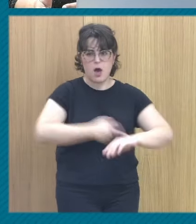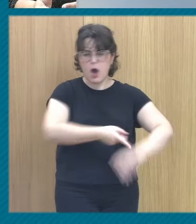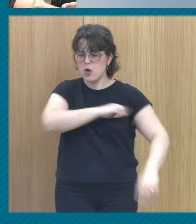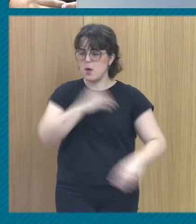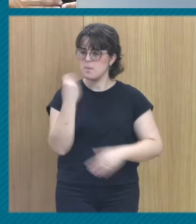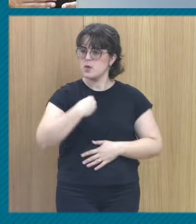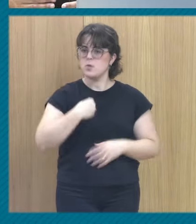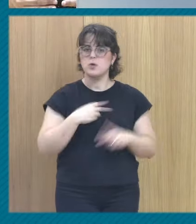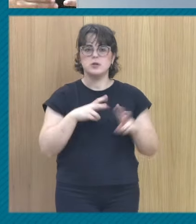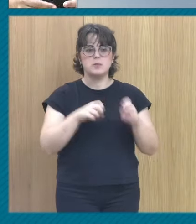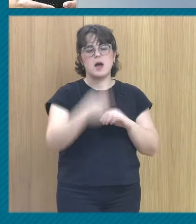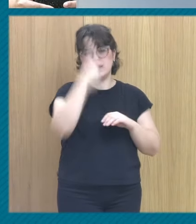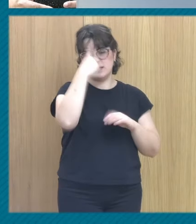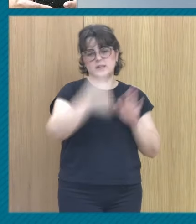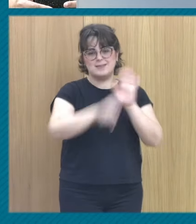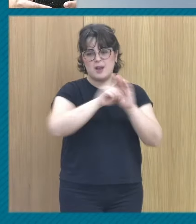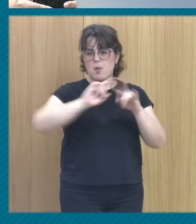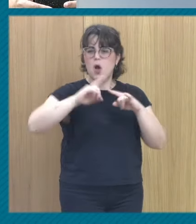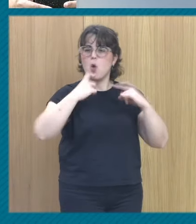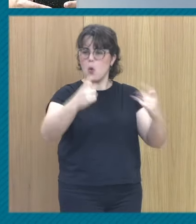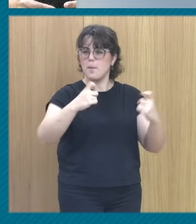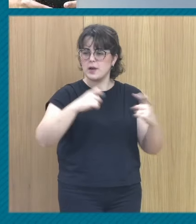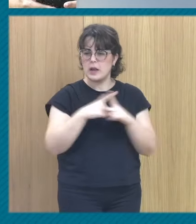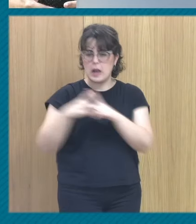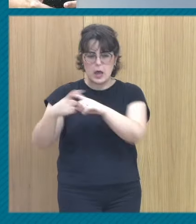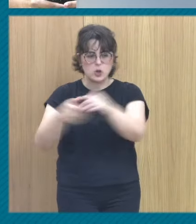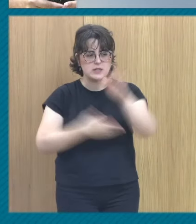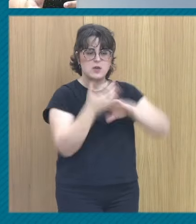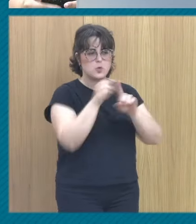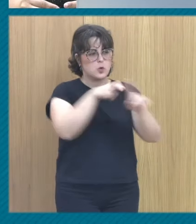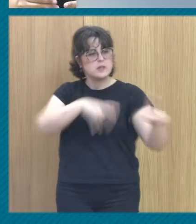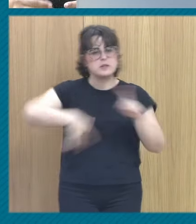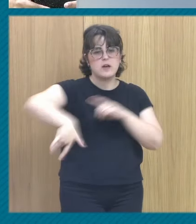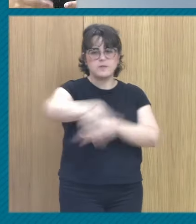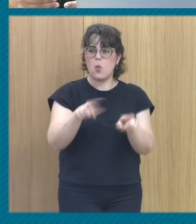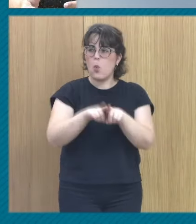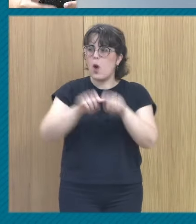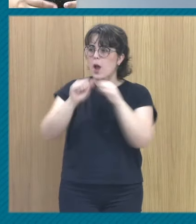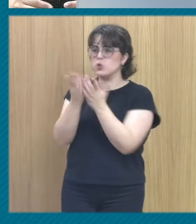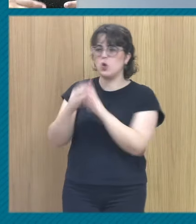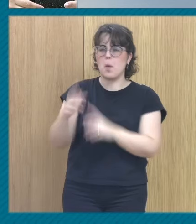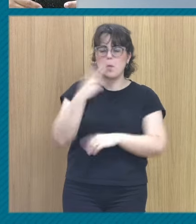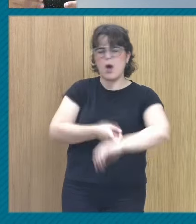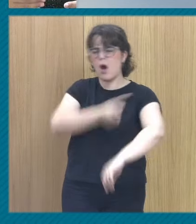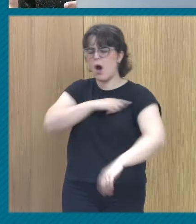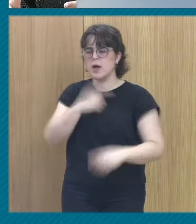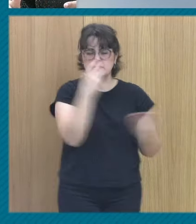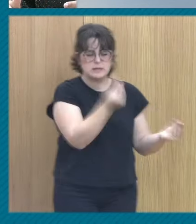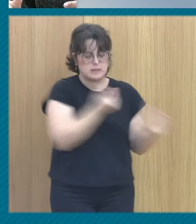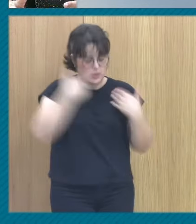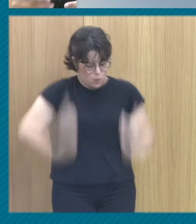cuando hablamos de trauma complejo toda esta visión del mundo como un lugar atemorizante todo ese terror todas esas sensaciones